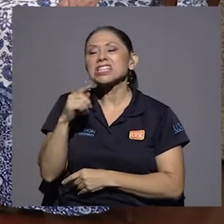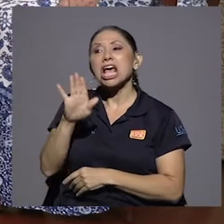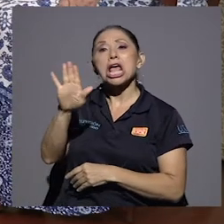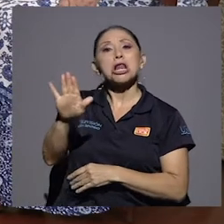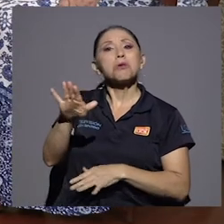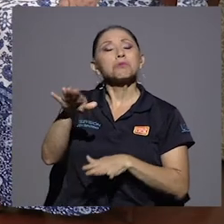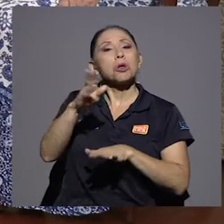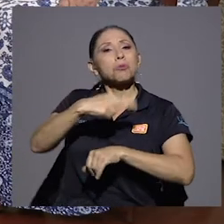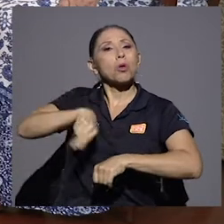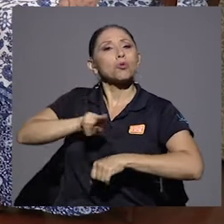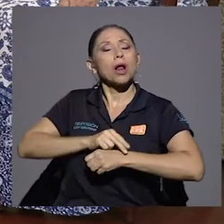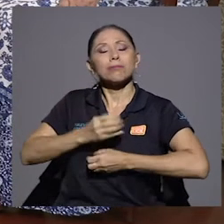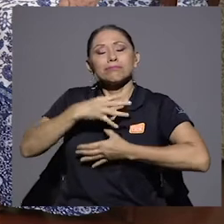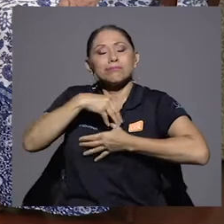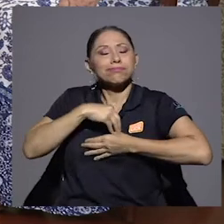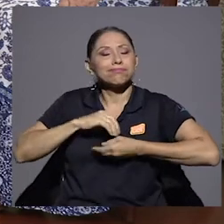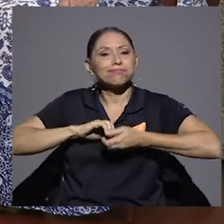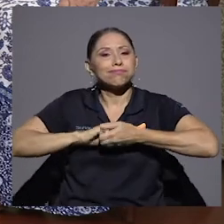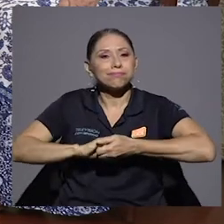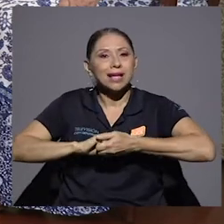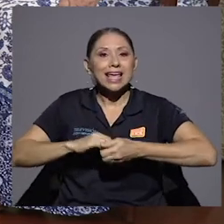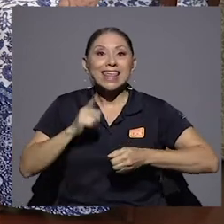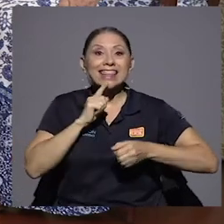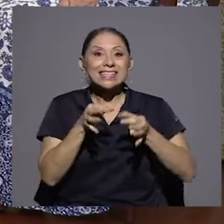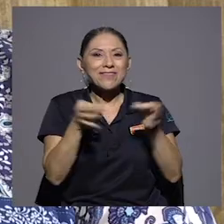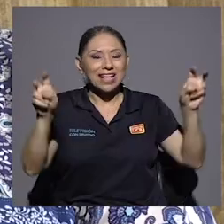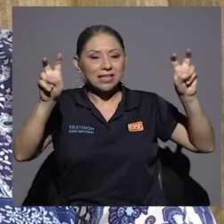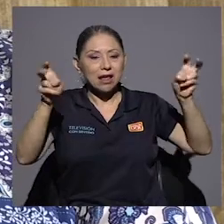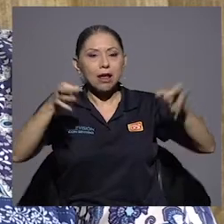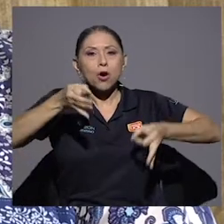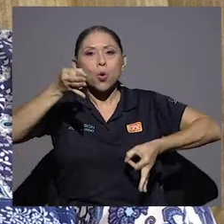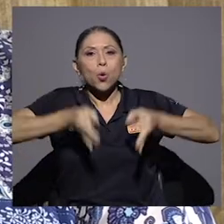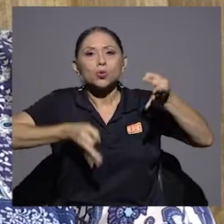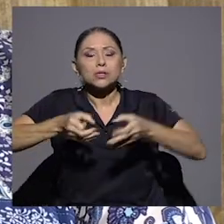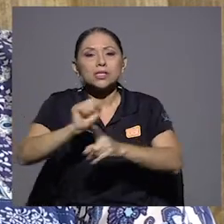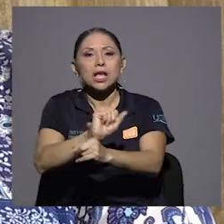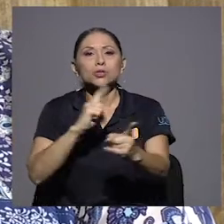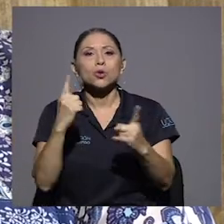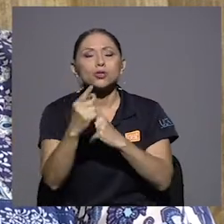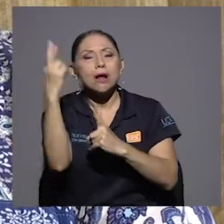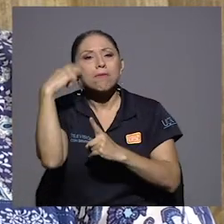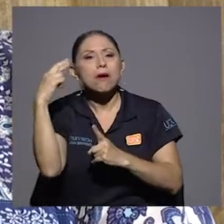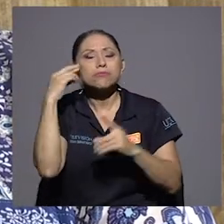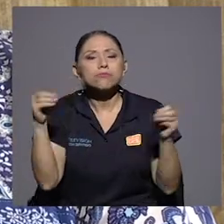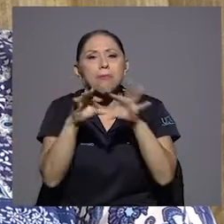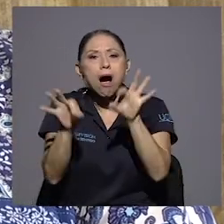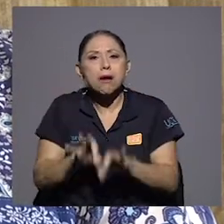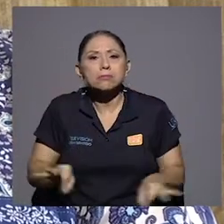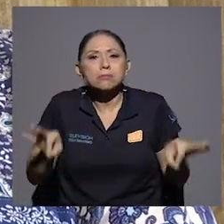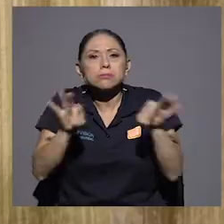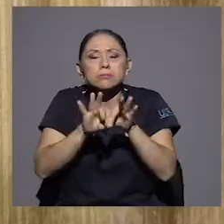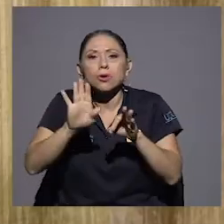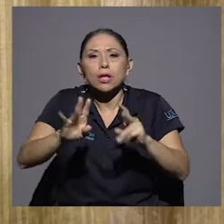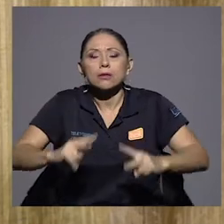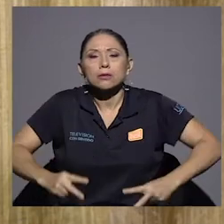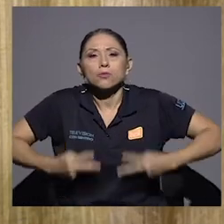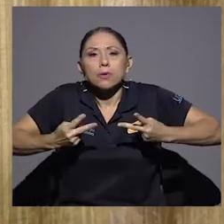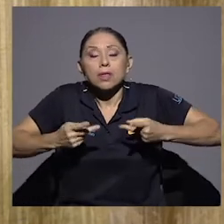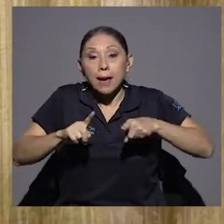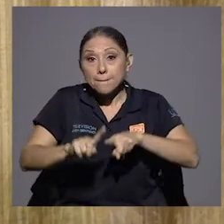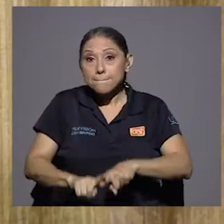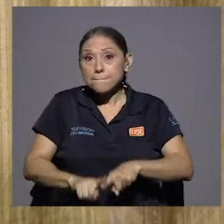frase suya. La frase dice, la justicia social fue la razón más importante de su vida. Pero las grandes